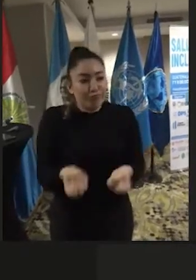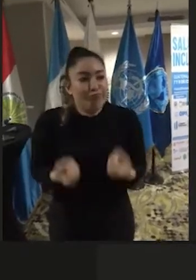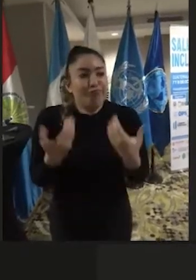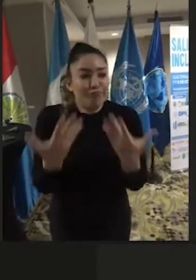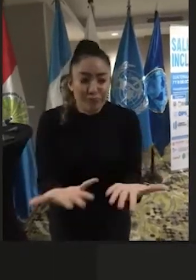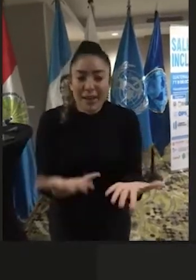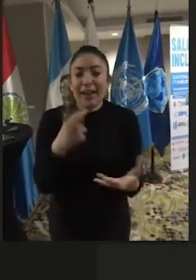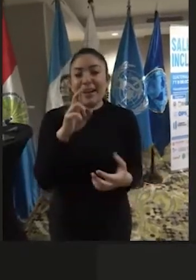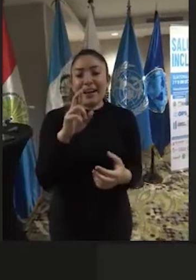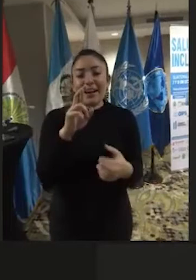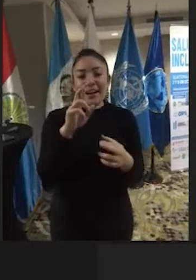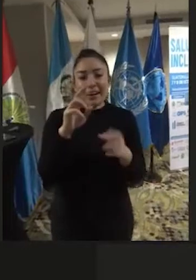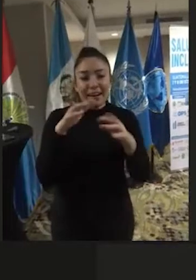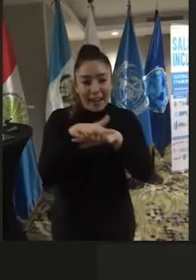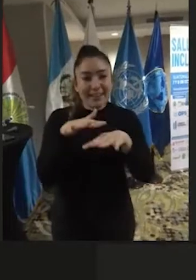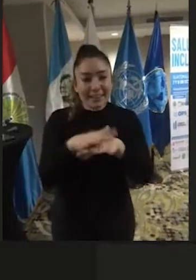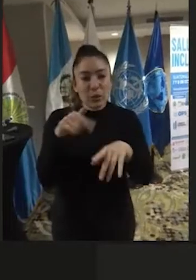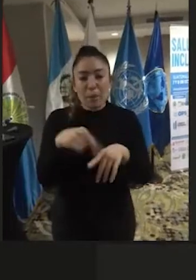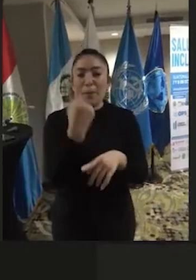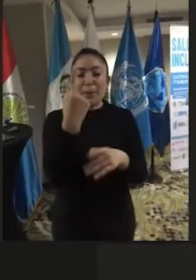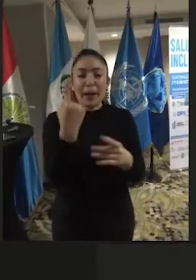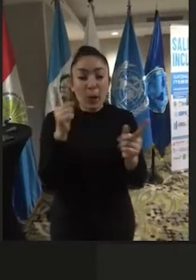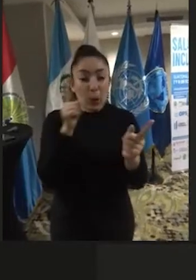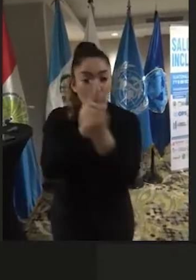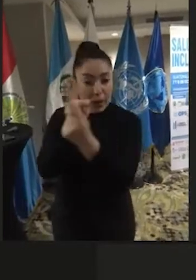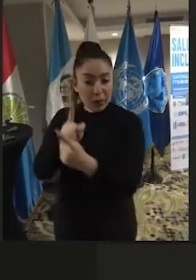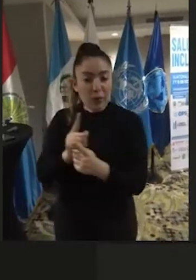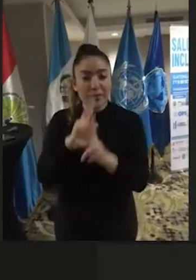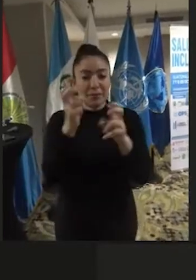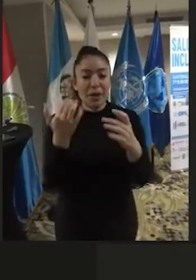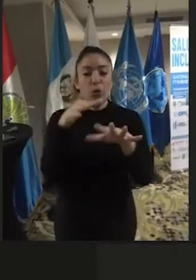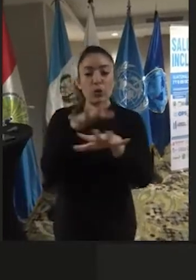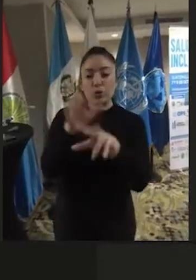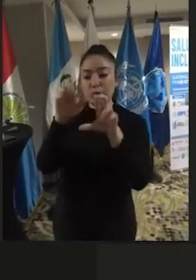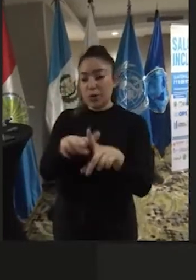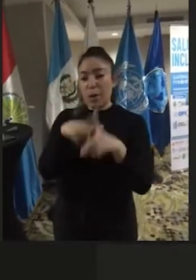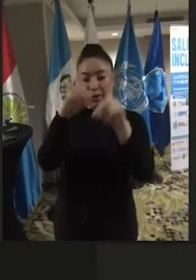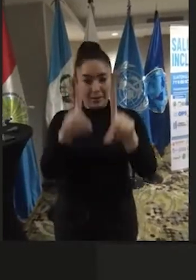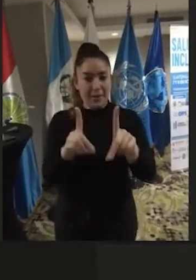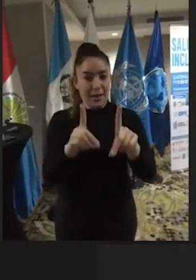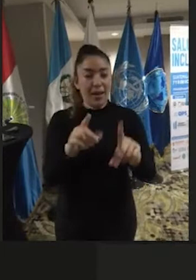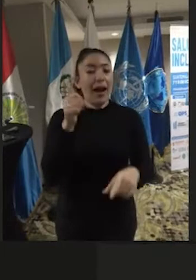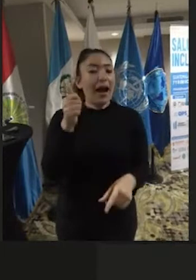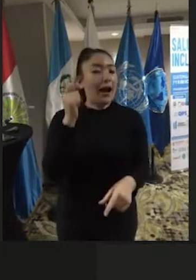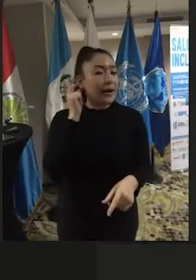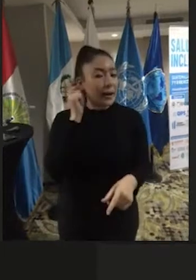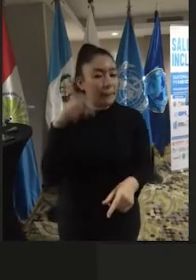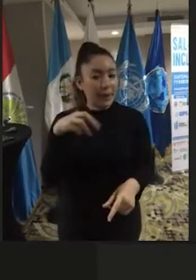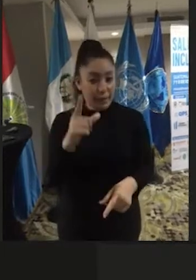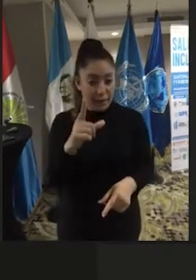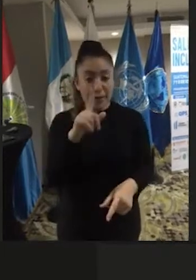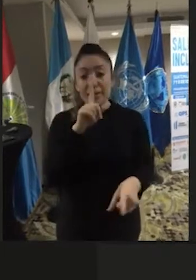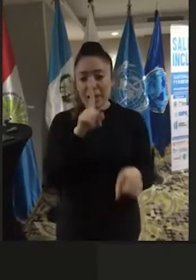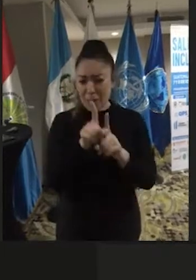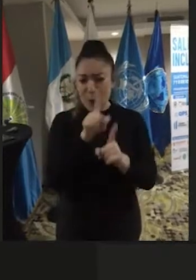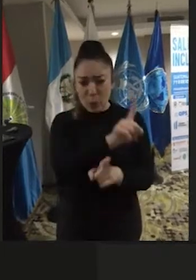RIADIS con este primer encuentro de la inclusión de la personas con discapacidad, AGPD y con ellos